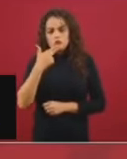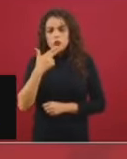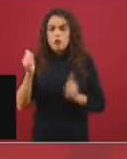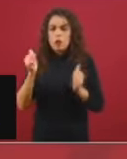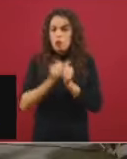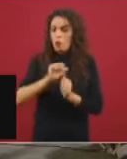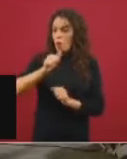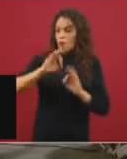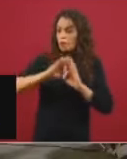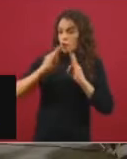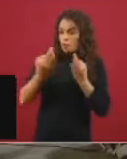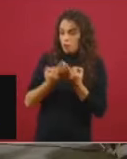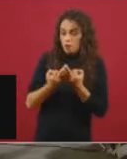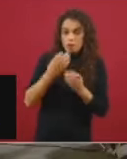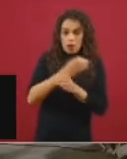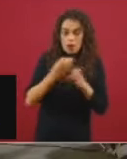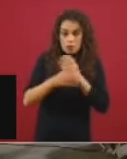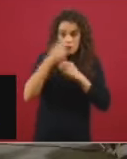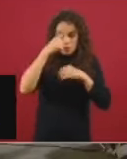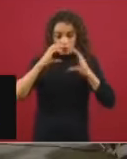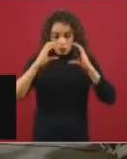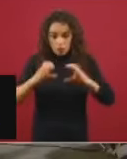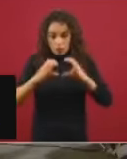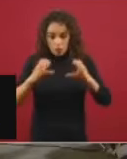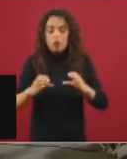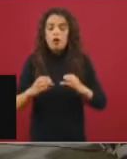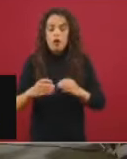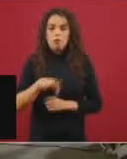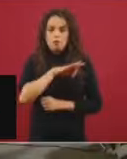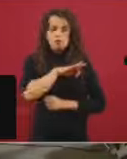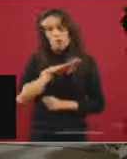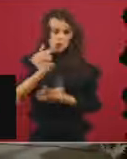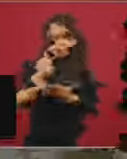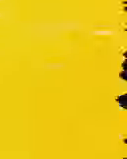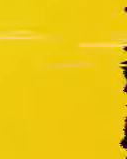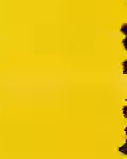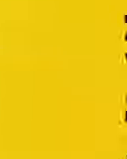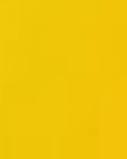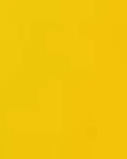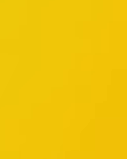medidas contribuya y no descuidemos tampoco las otras medidas.